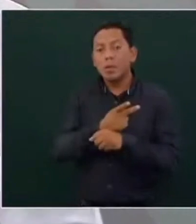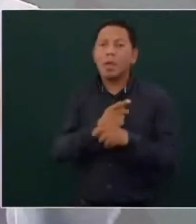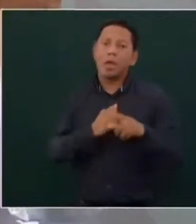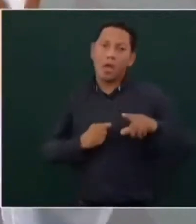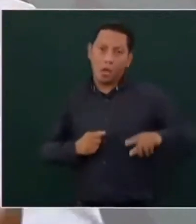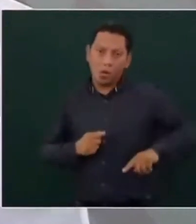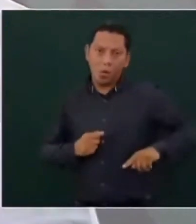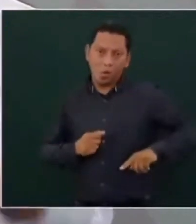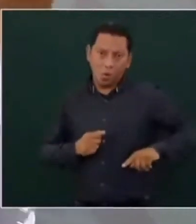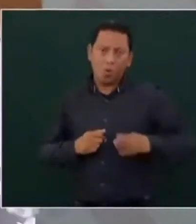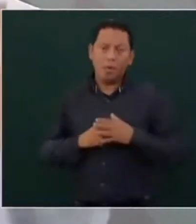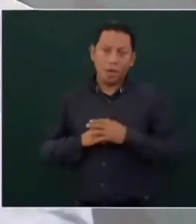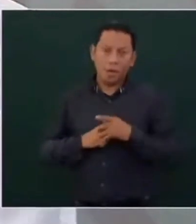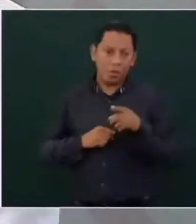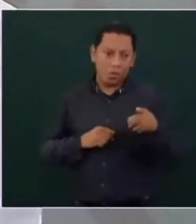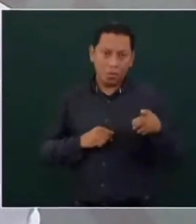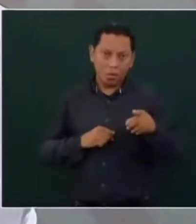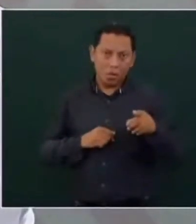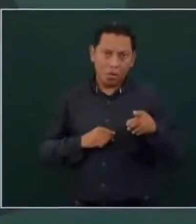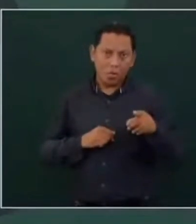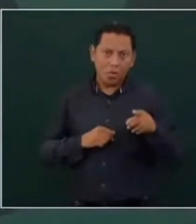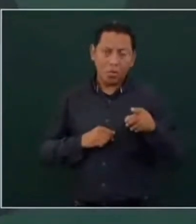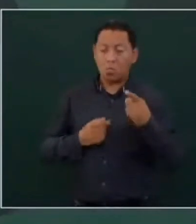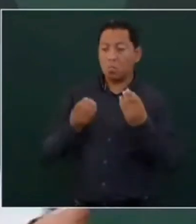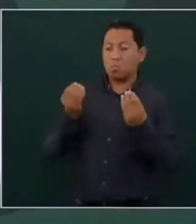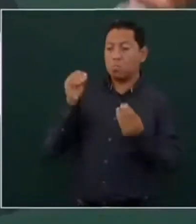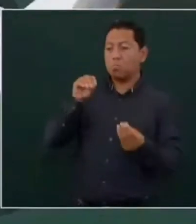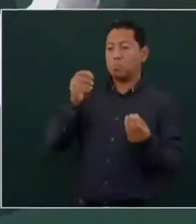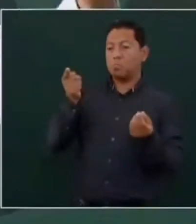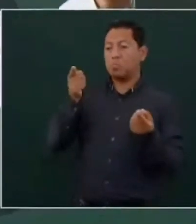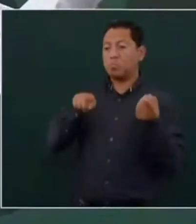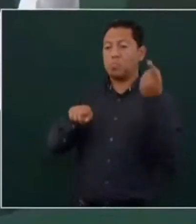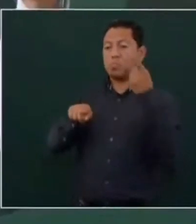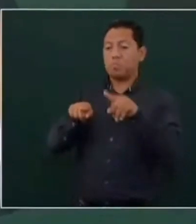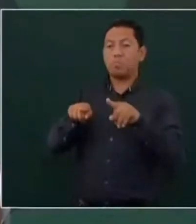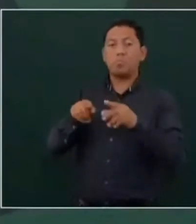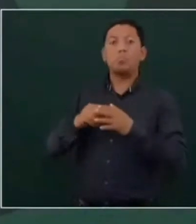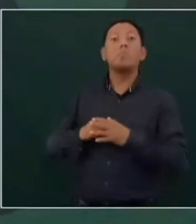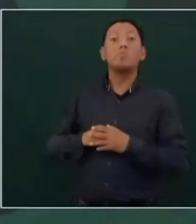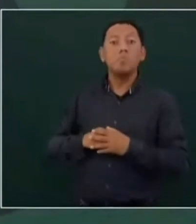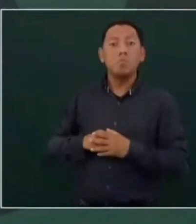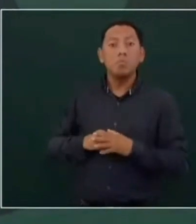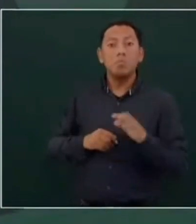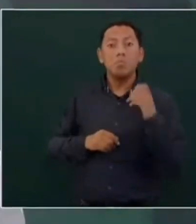el Estado autoritario promueve la creación de grupos